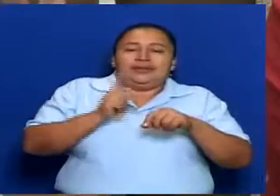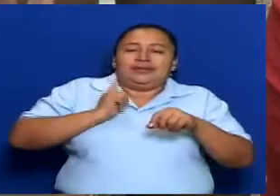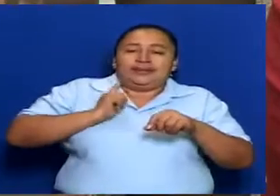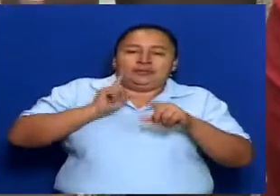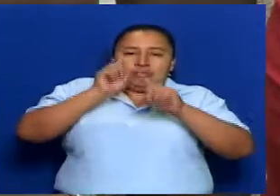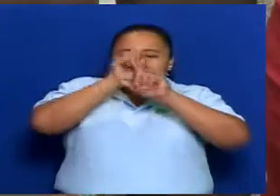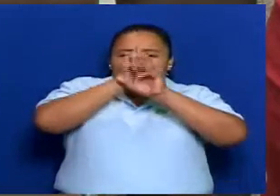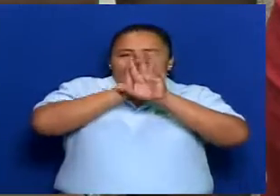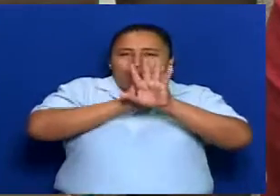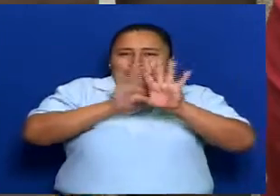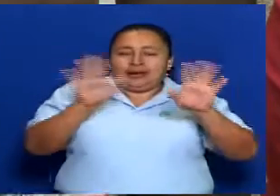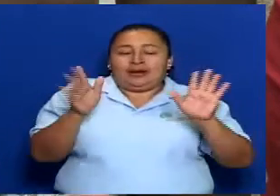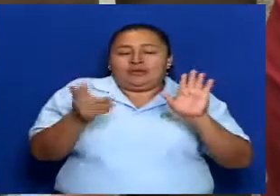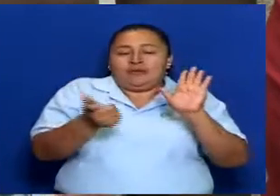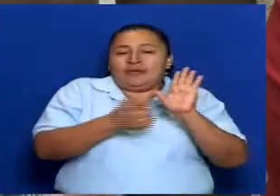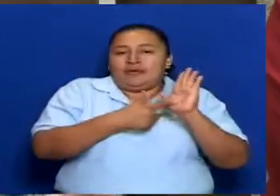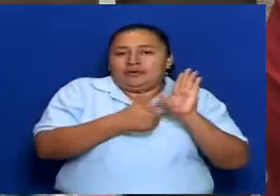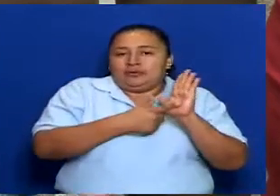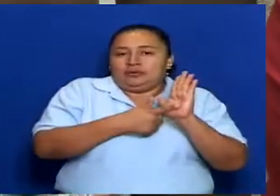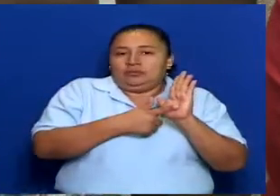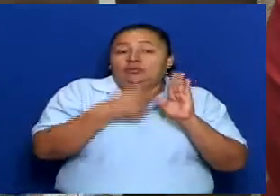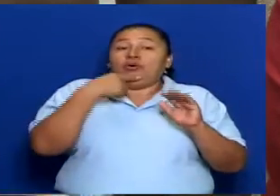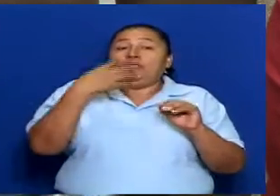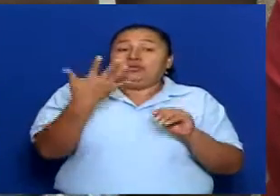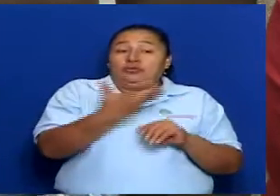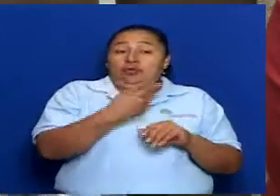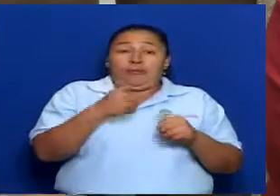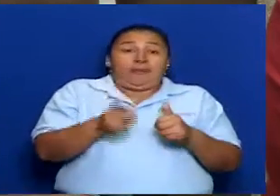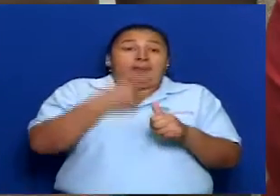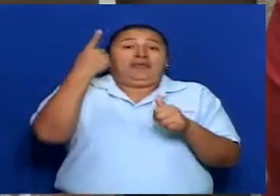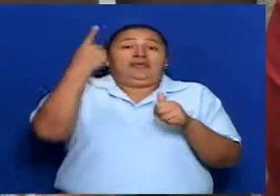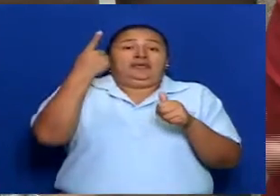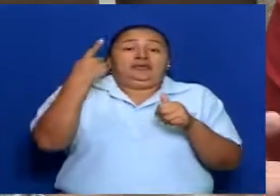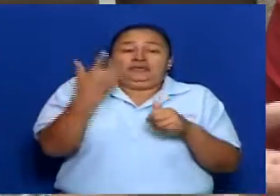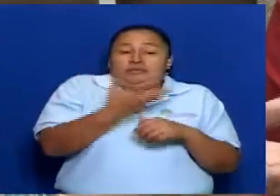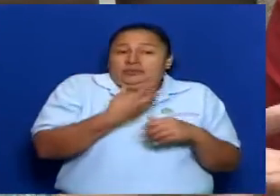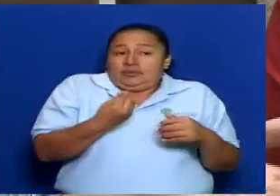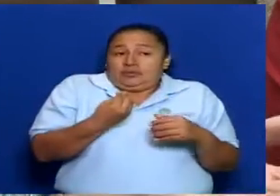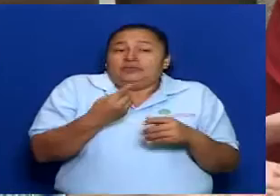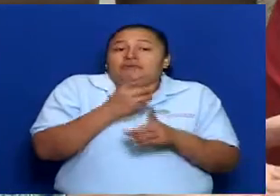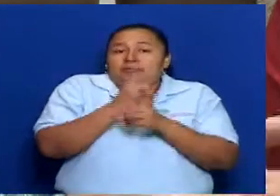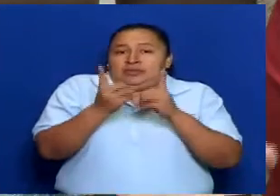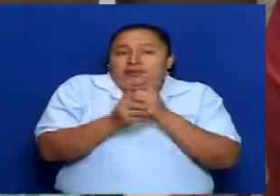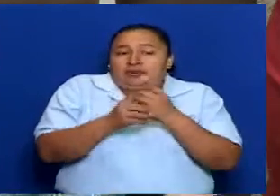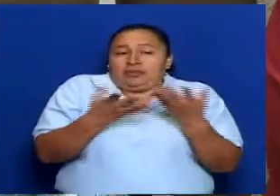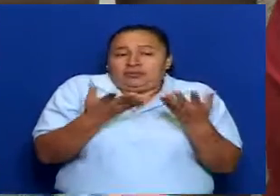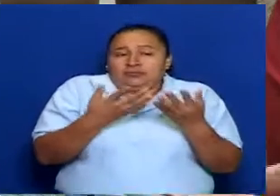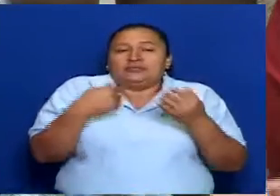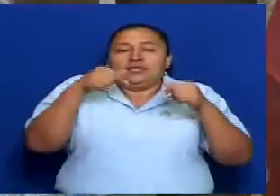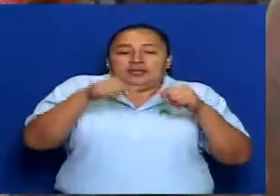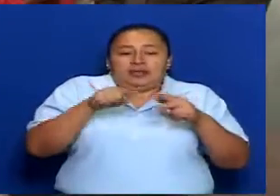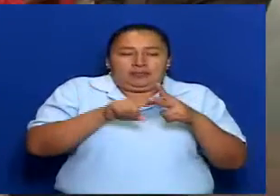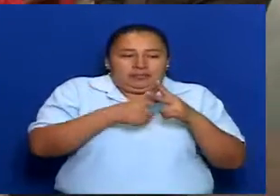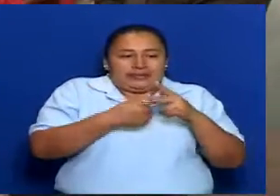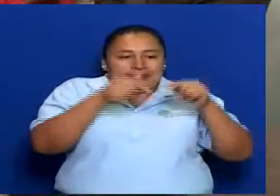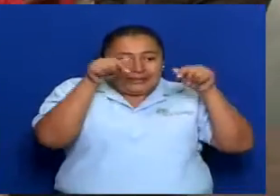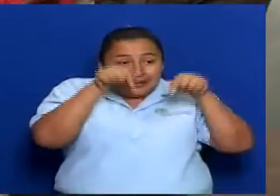claros de esto porque somos pioneros, somos los primeros. entonces tenemos que... Trabajarles de casa.